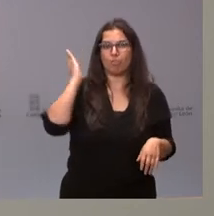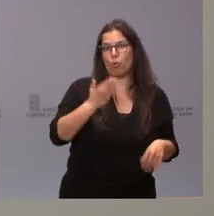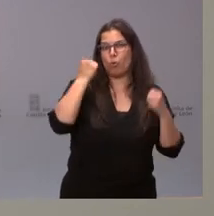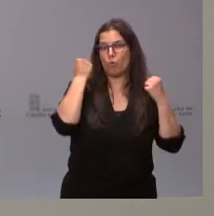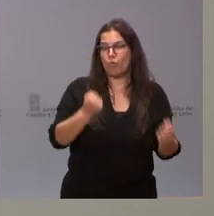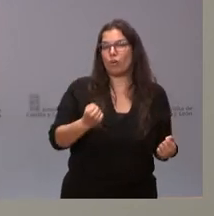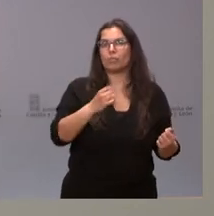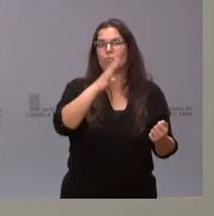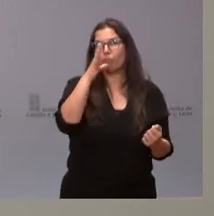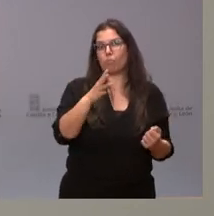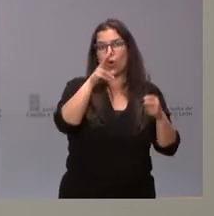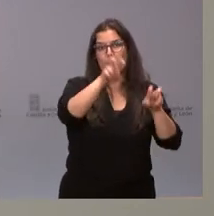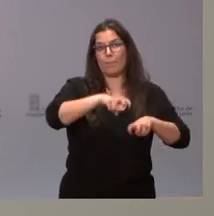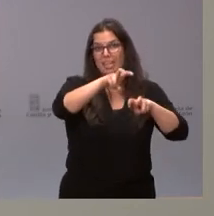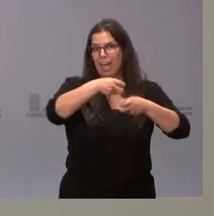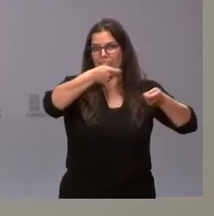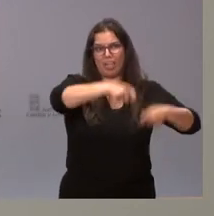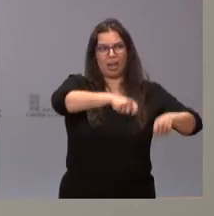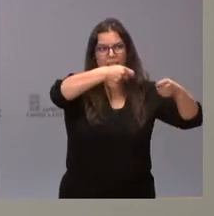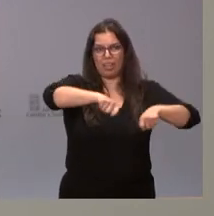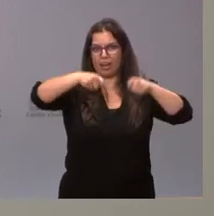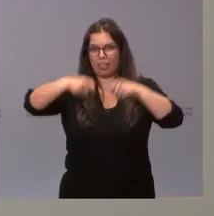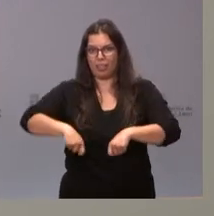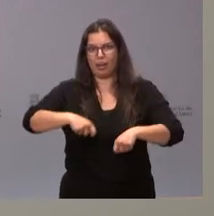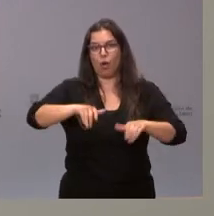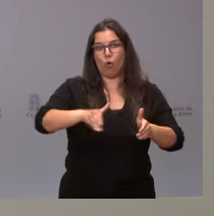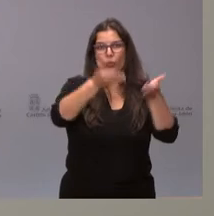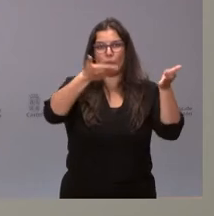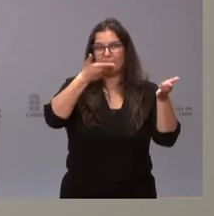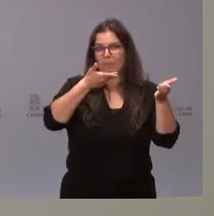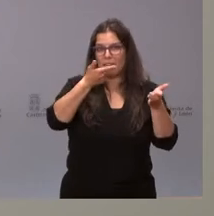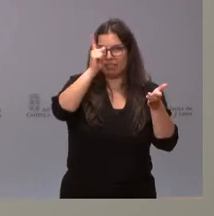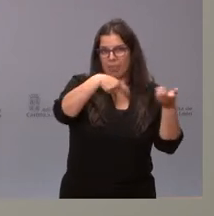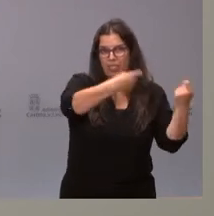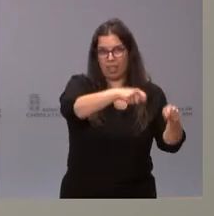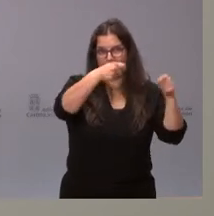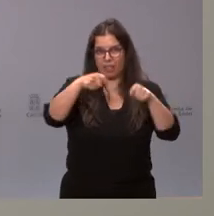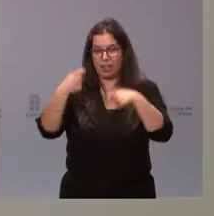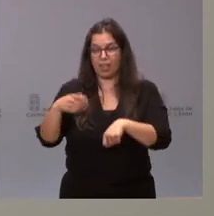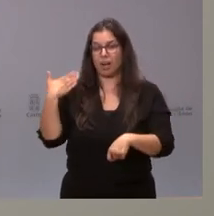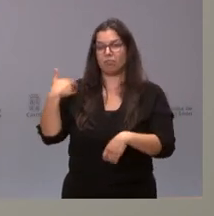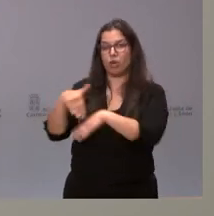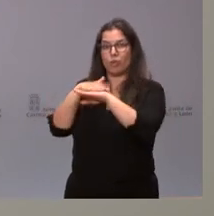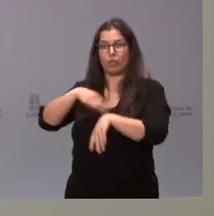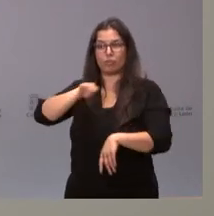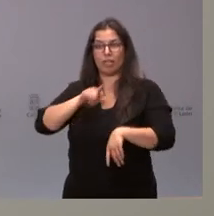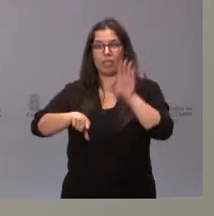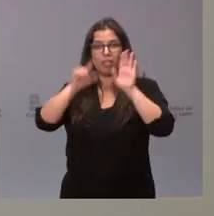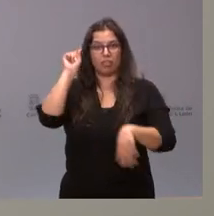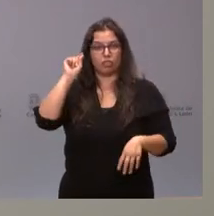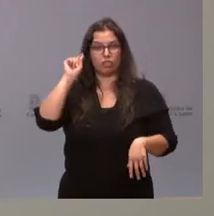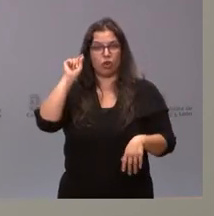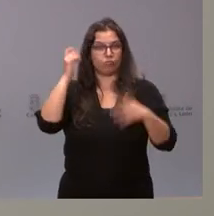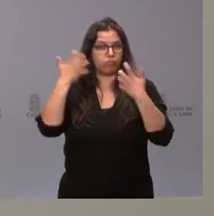como consecuencia del cierre de las minas y el cierre de las térmicas. Esta decisión que en ese momento tomó el Gobierno de España, que ha